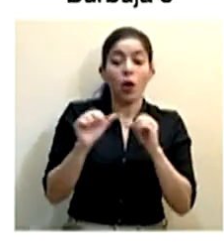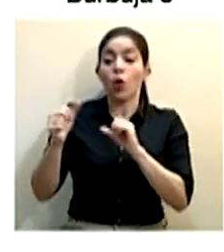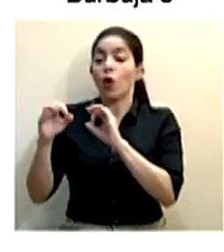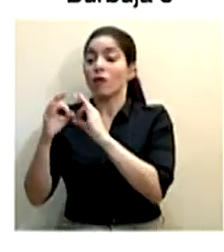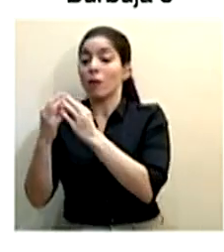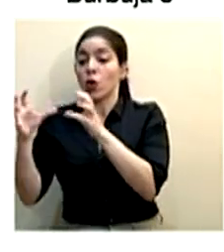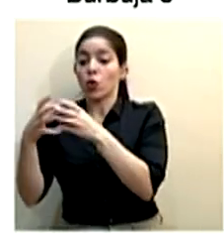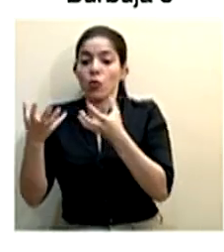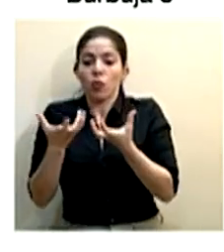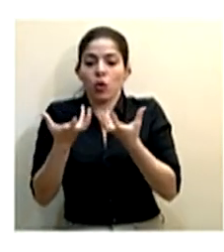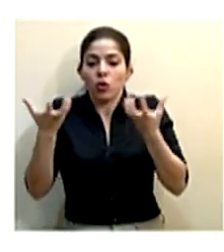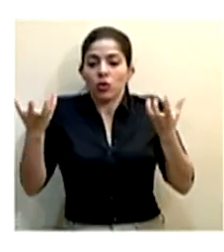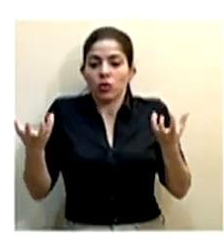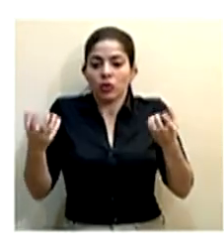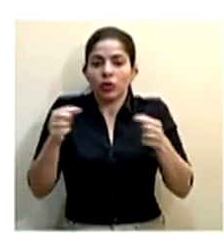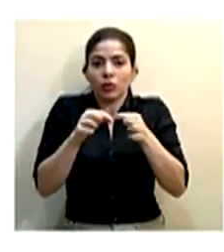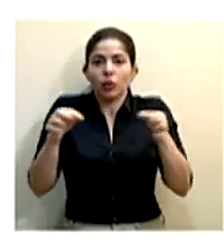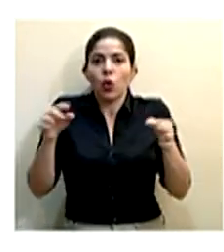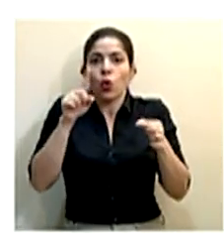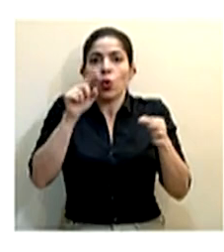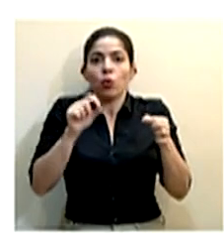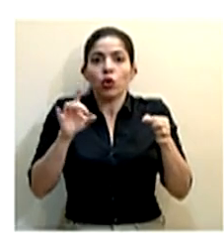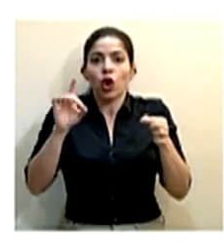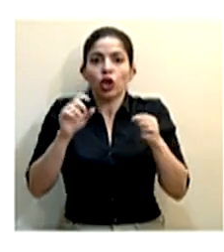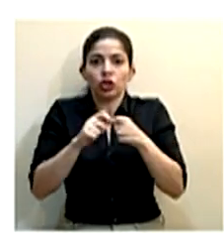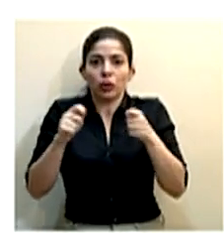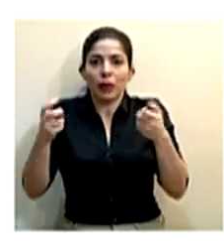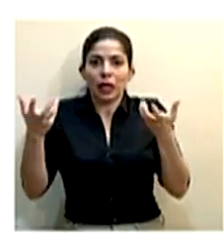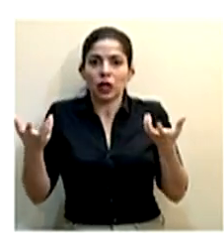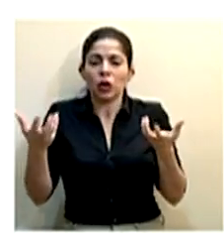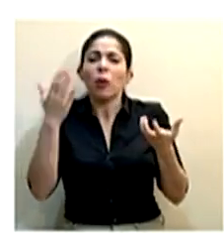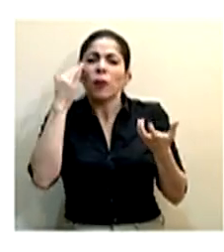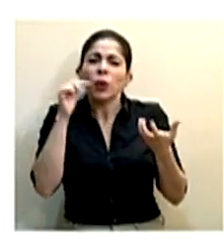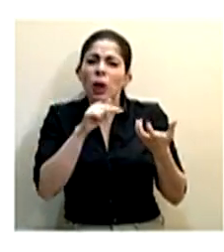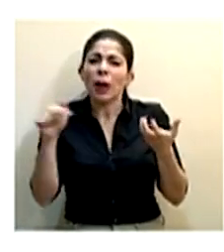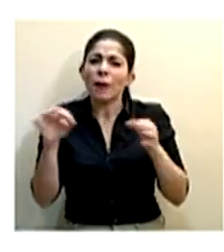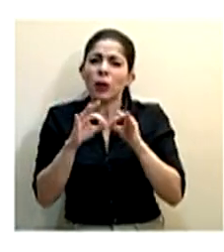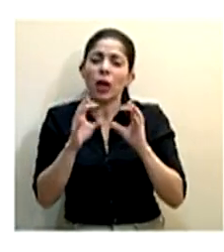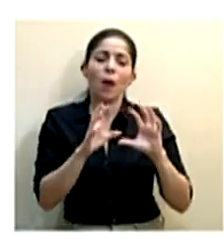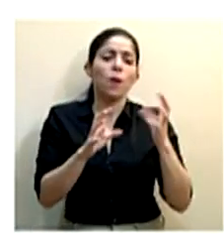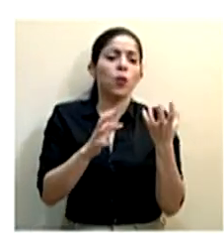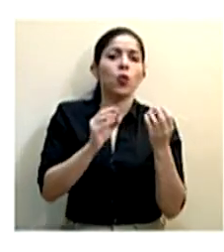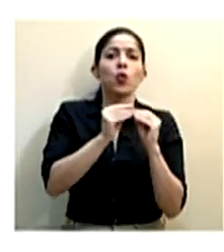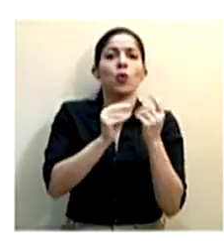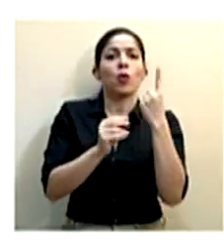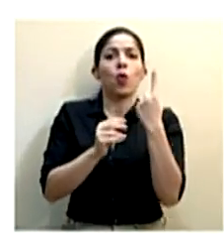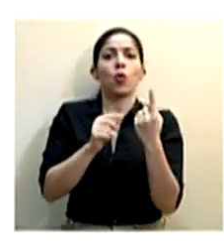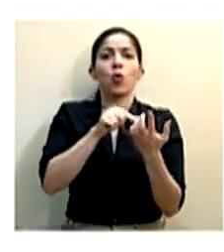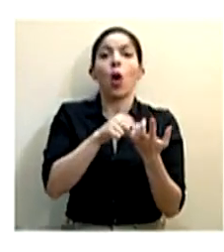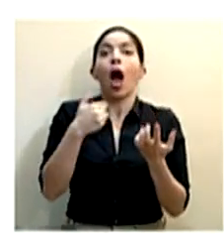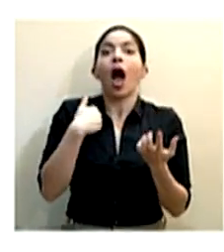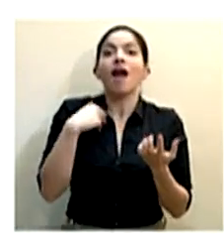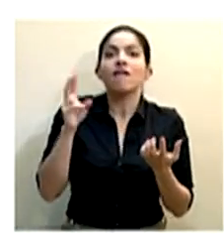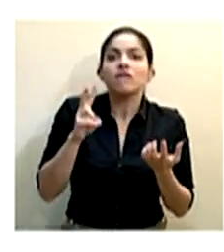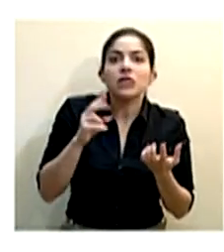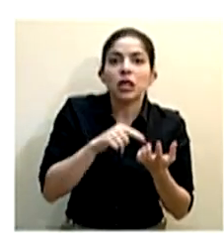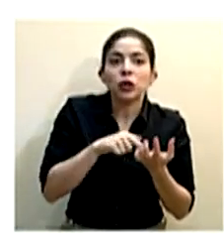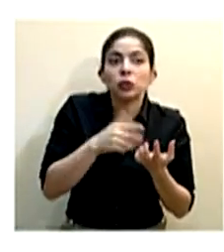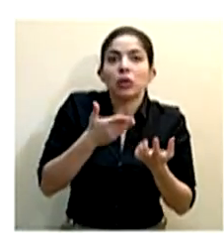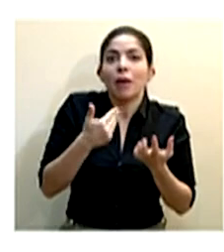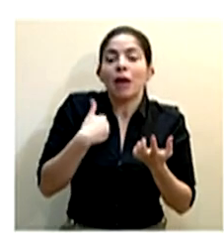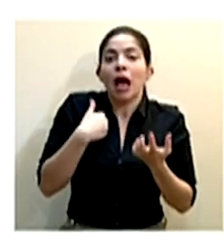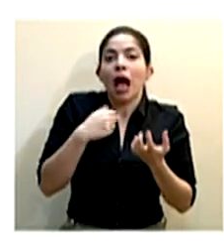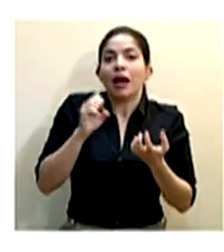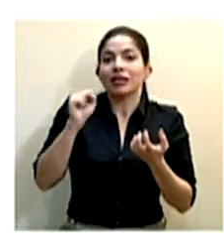Esto porque es importante porque, ven, por ejemplo, ahí tenemos la burbuja 1, personas con virus, personas con el SARS